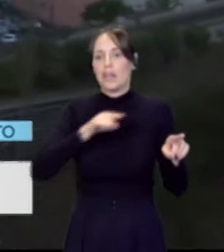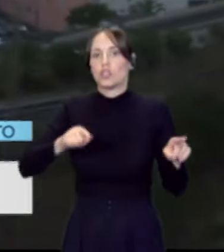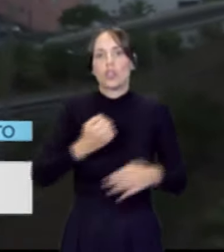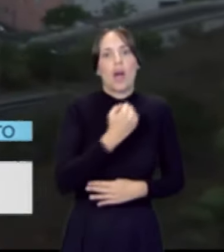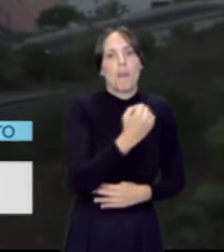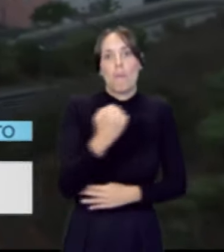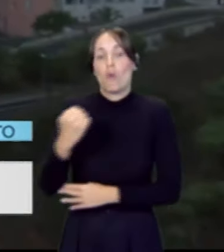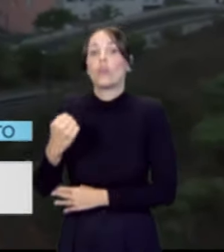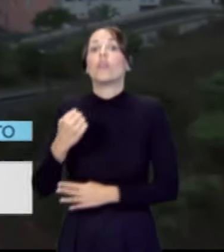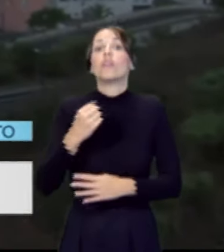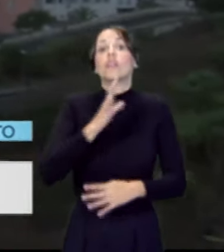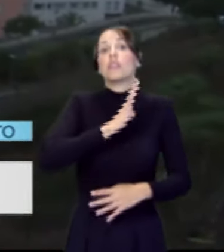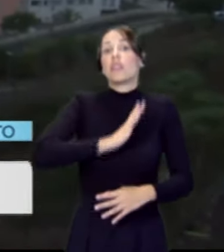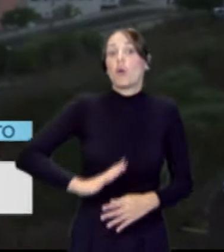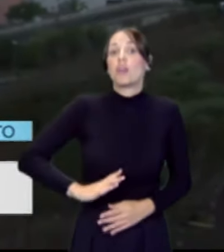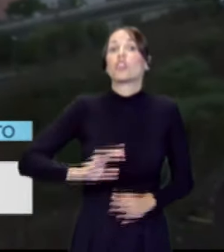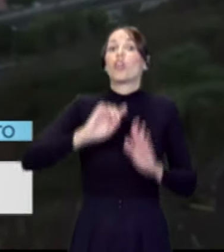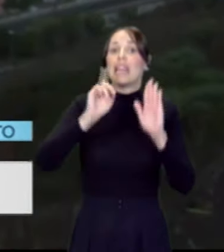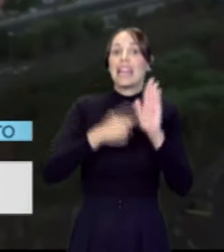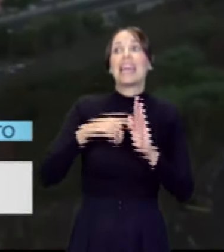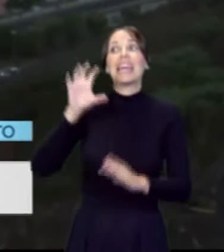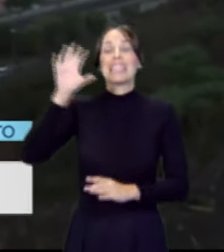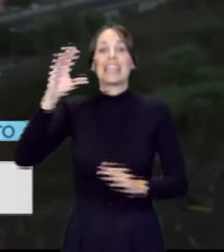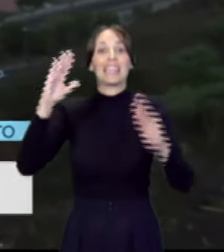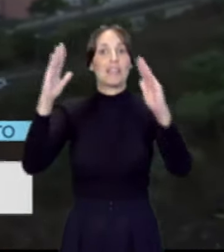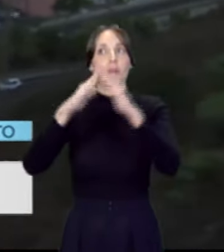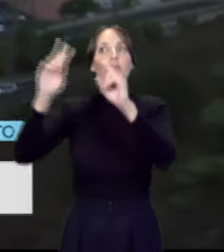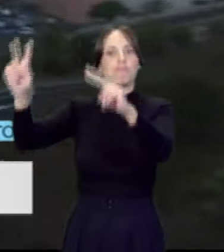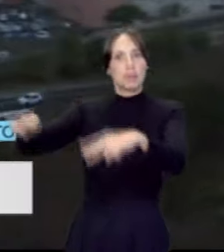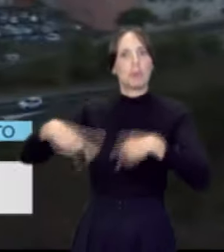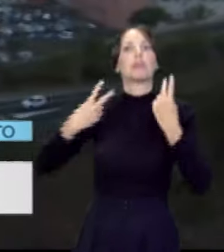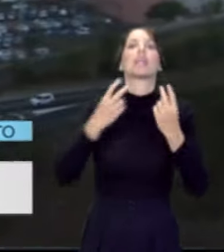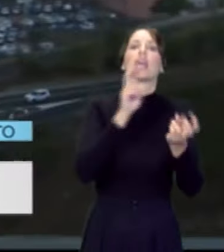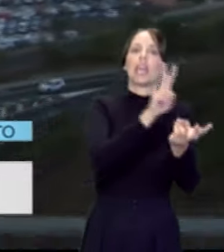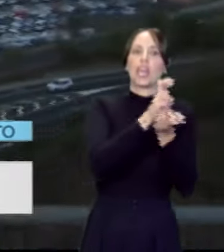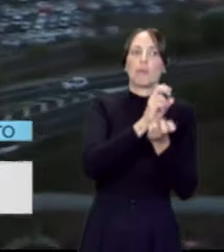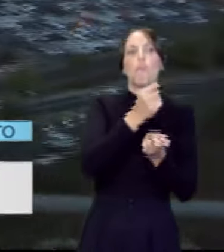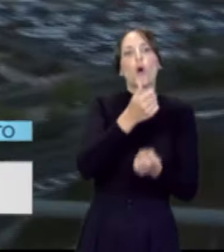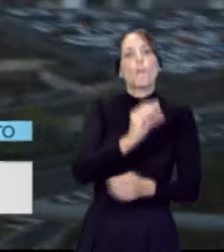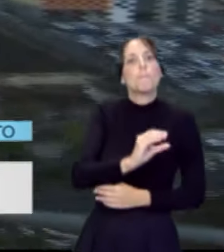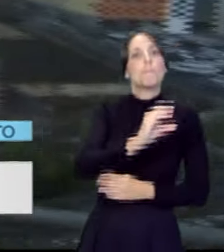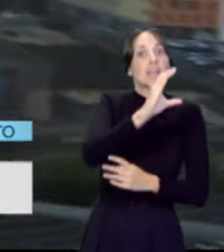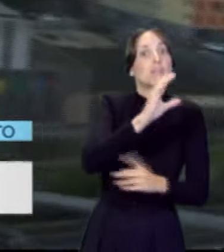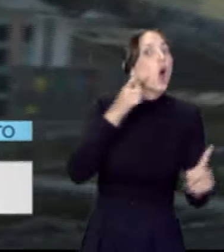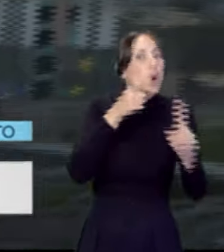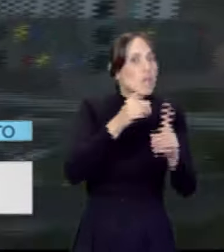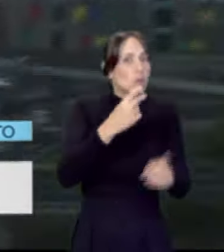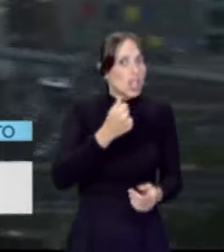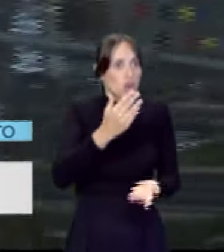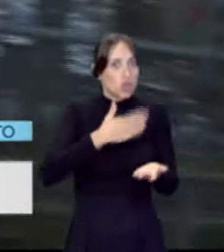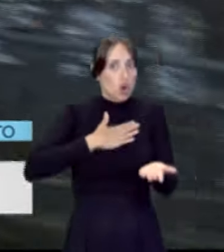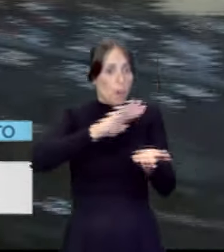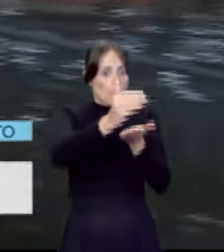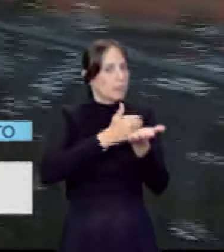amparo de la Ley Estatal de Vivienda, que nos permite hacer este recargo en el IBI con el objeto, como bien decías, no es recaudatorio, el objeto de incentivar a esos